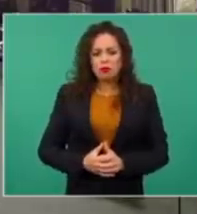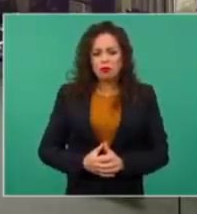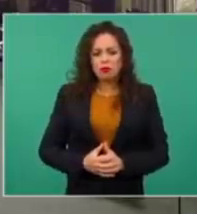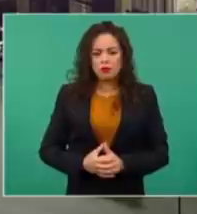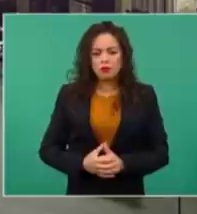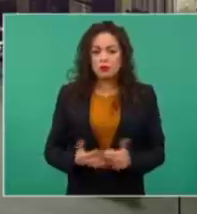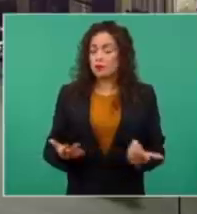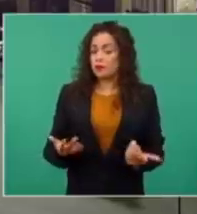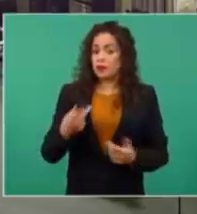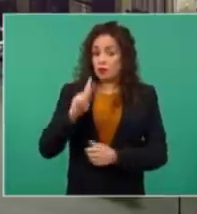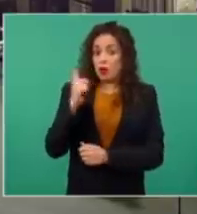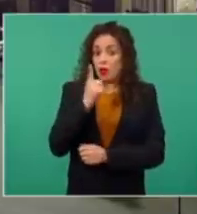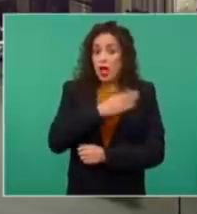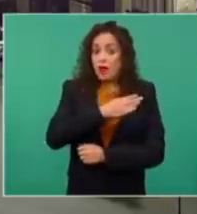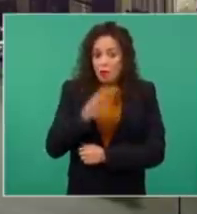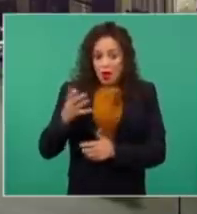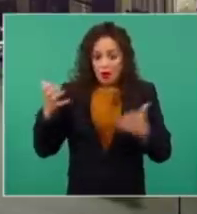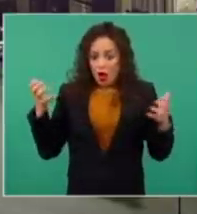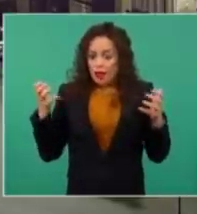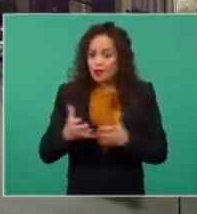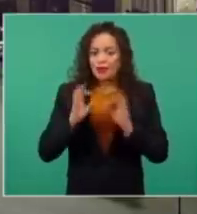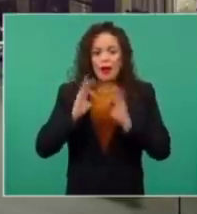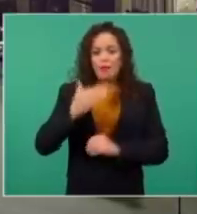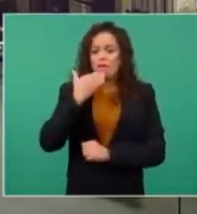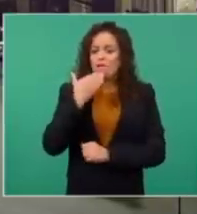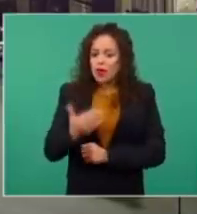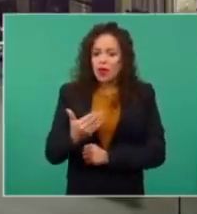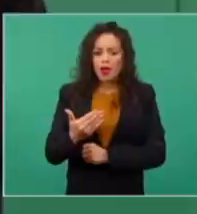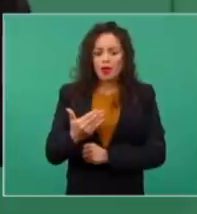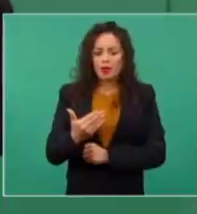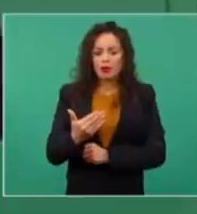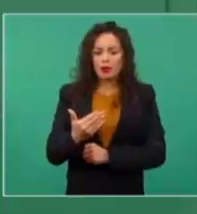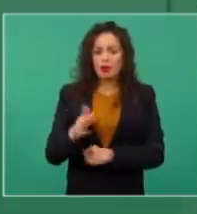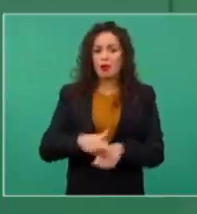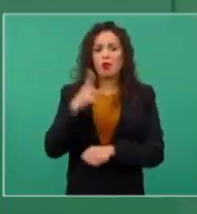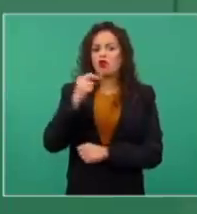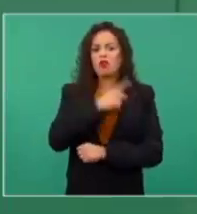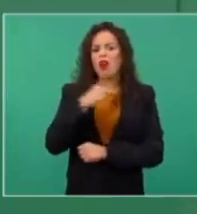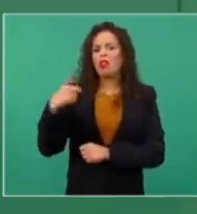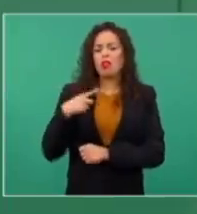Pero qué bien que lo hizo. sea, porque primero no hay que perseguir a nadie.